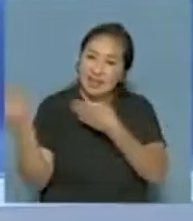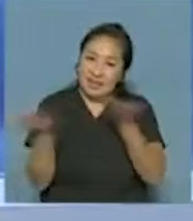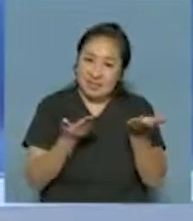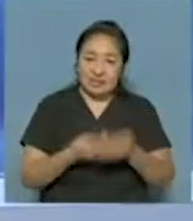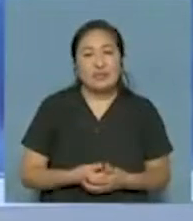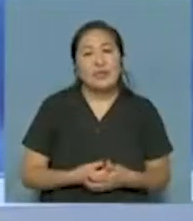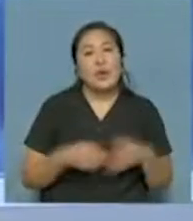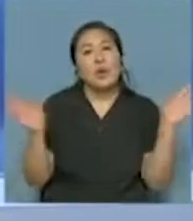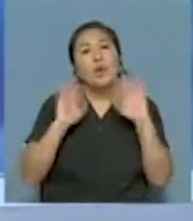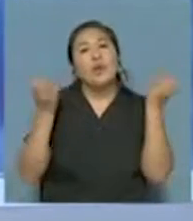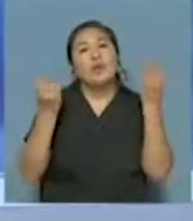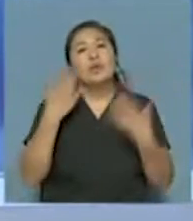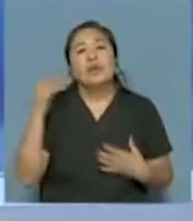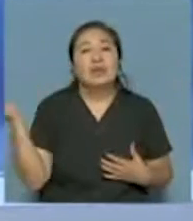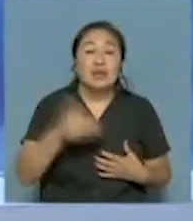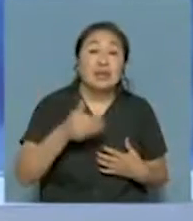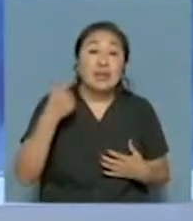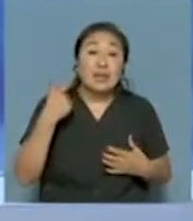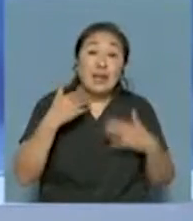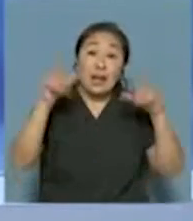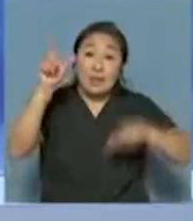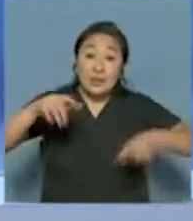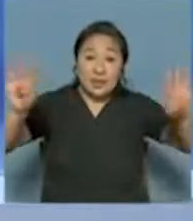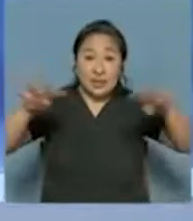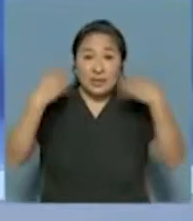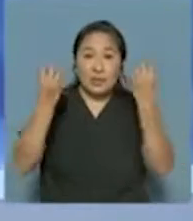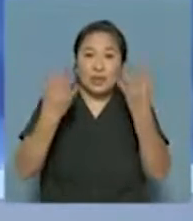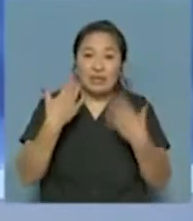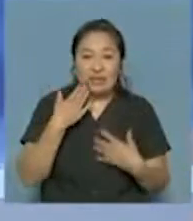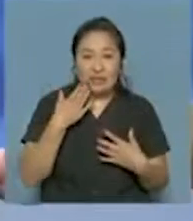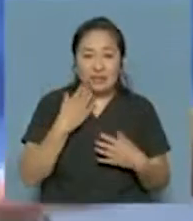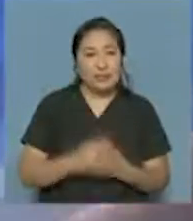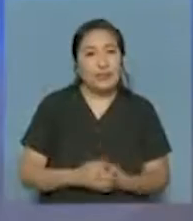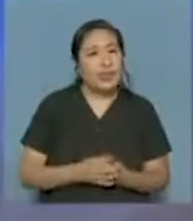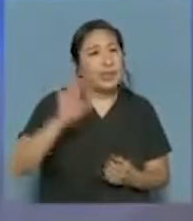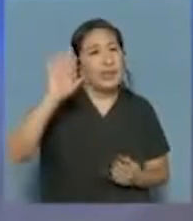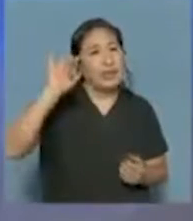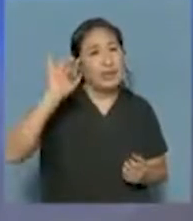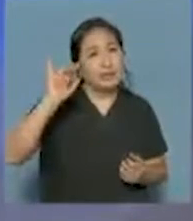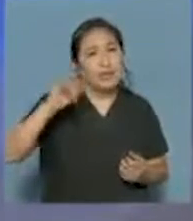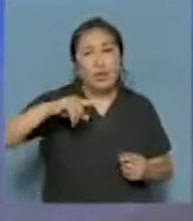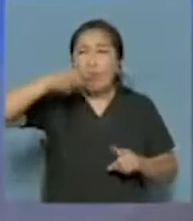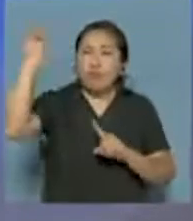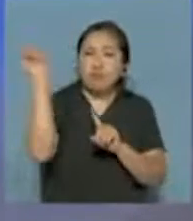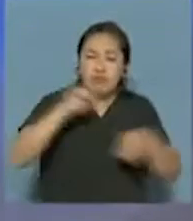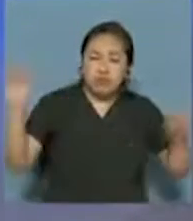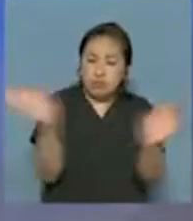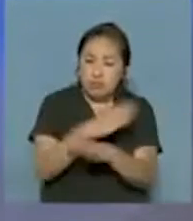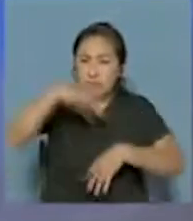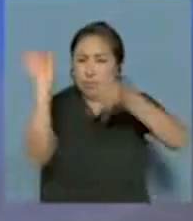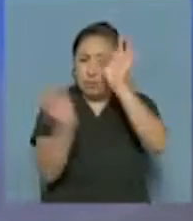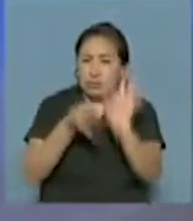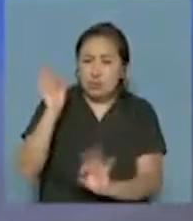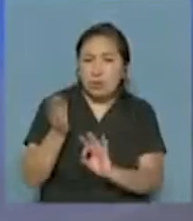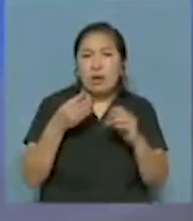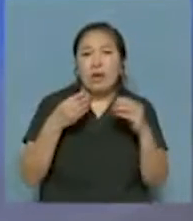doctor. Buenas tardes, Mariana, y también a todos los televidentes, muy buenas tardes. El miércoles, un fuerte temporal, lluvia, granizo,